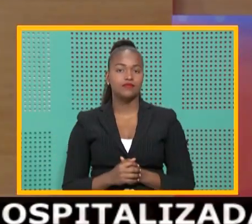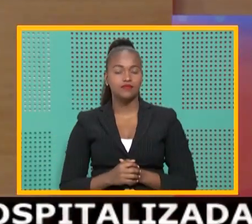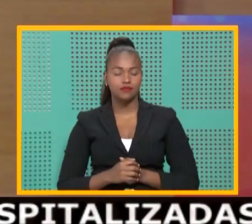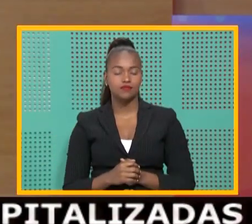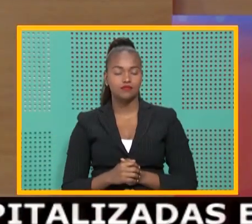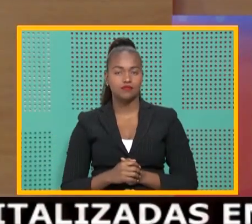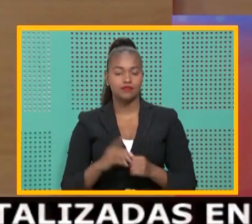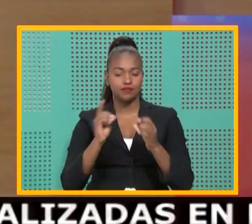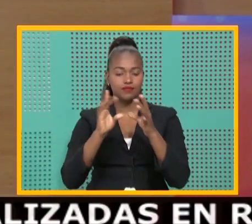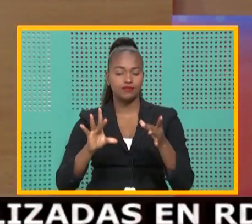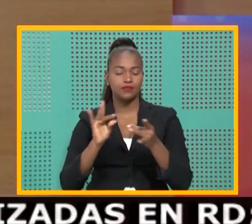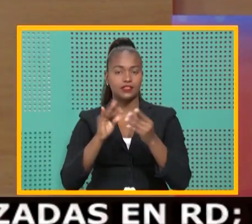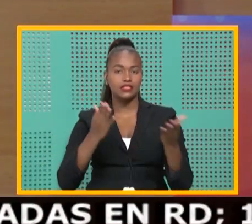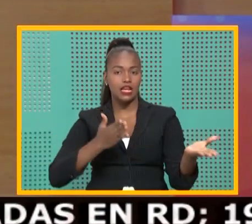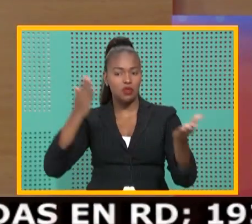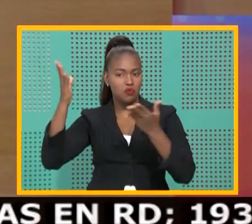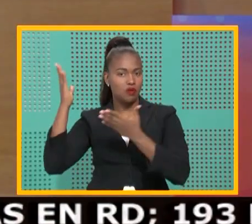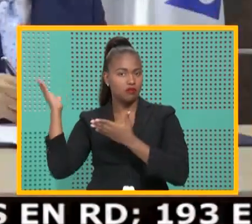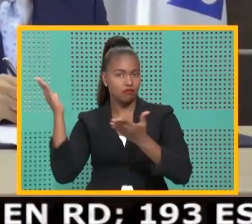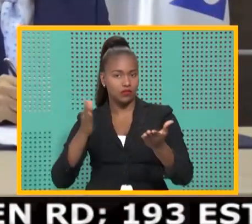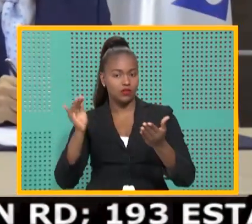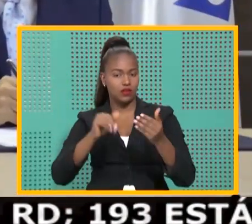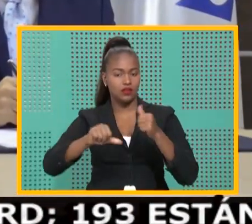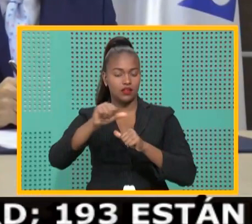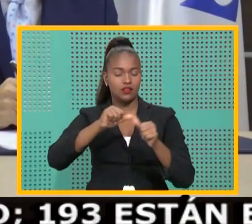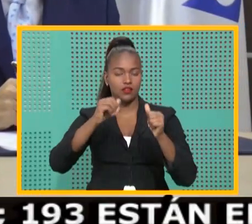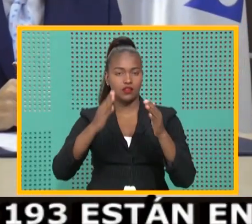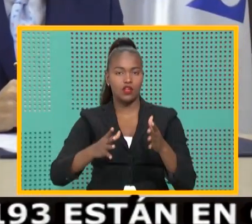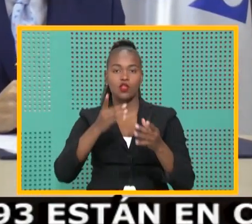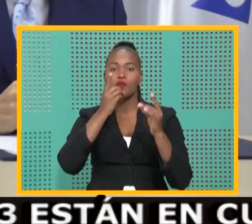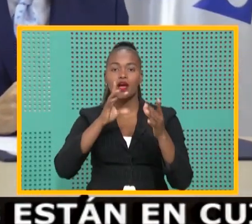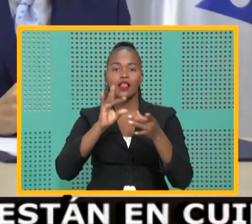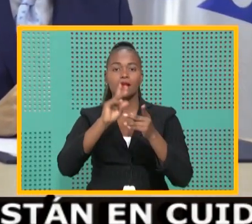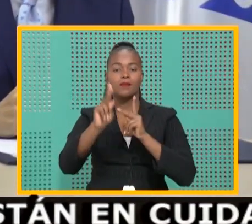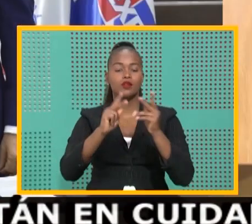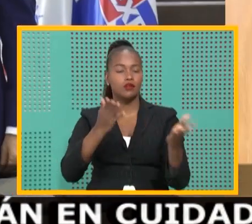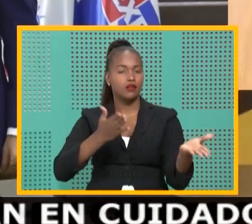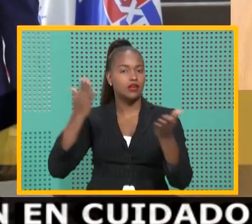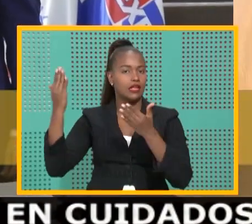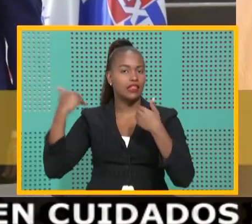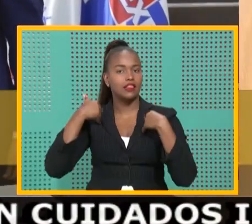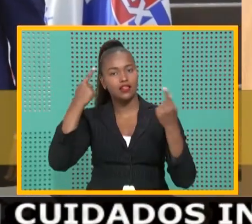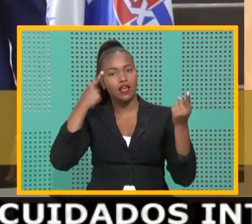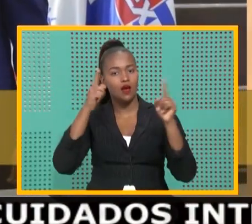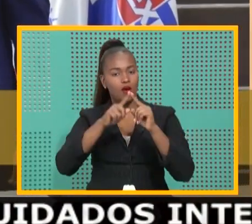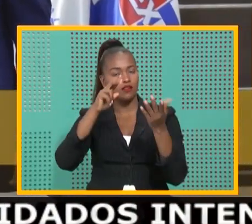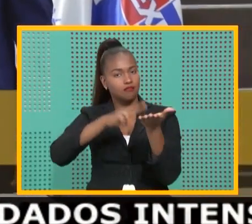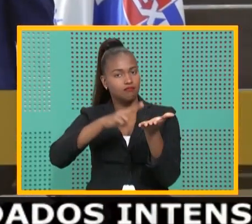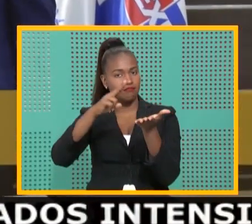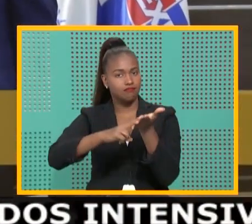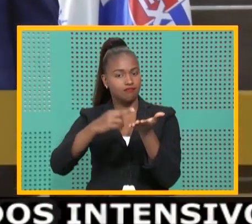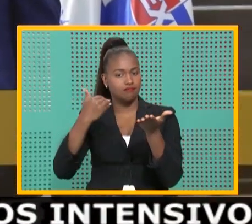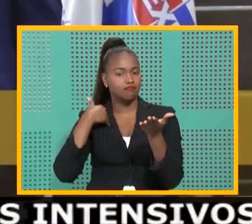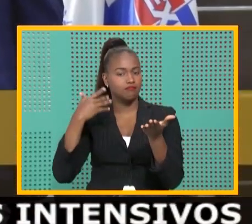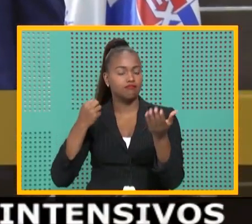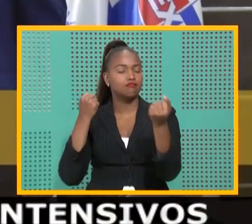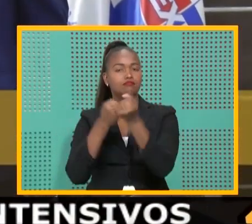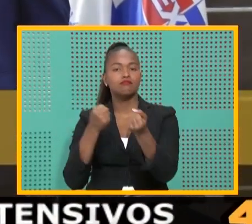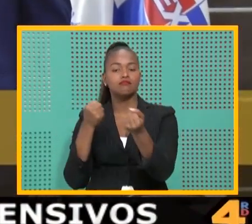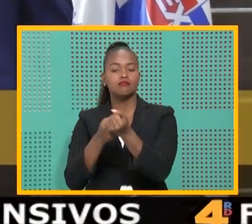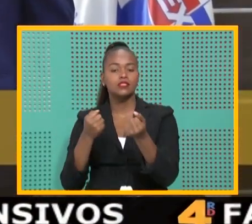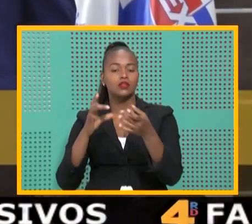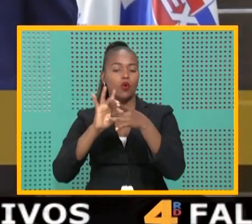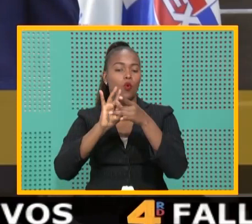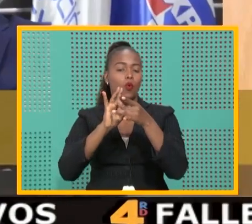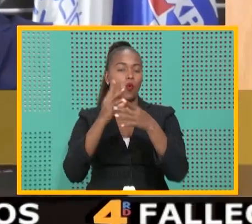La Dirección General de Aduanas y la Asociación Dominicana de Exportadores suscribieron un acuerdo de colaboración que viene a reforzar el apoyo